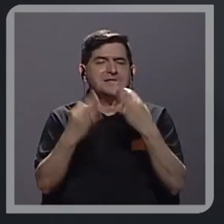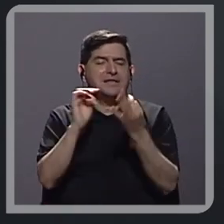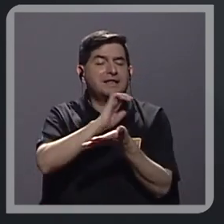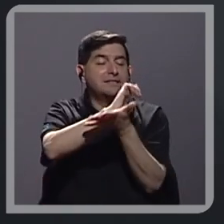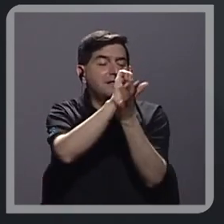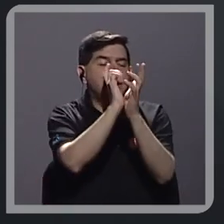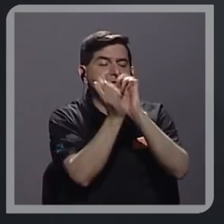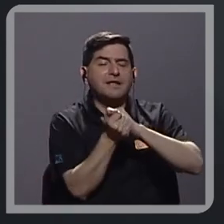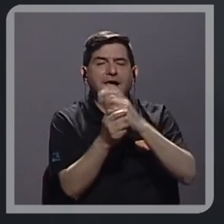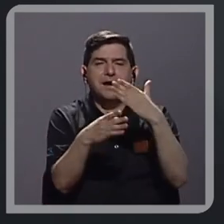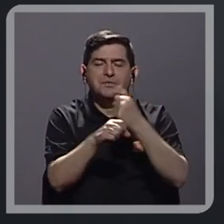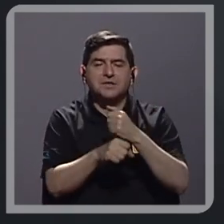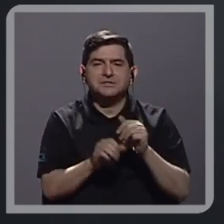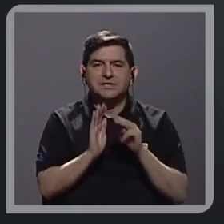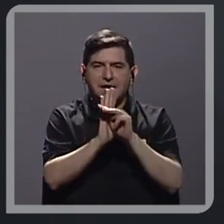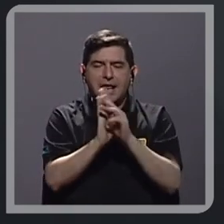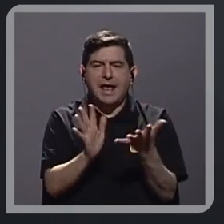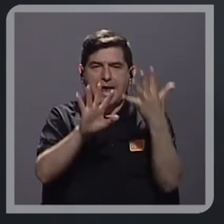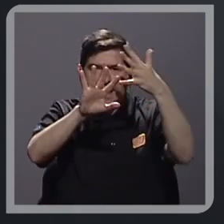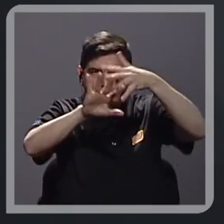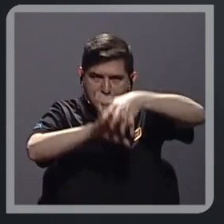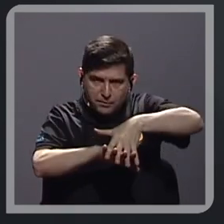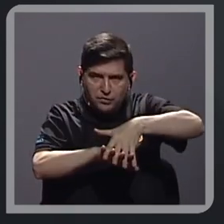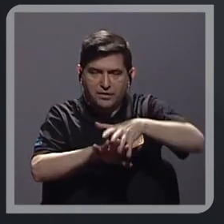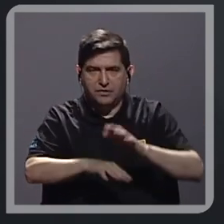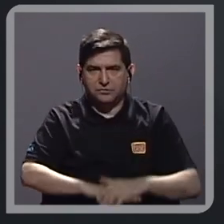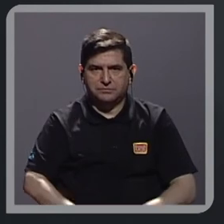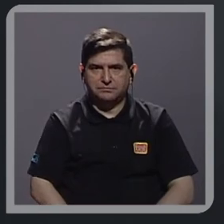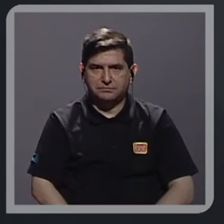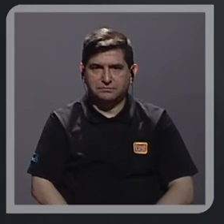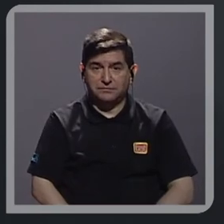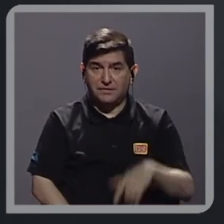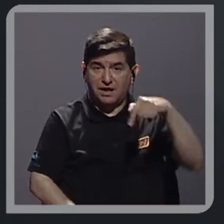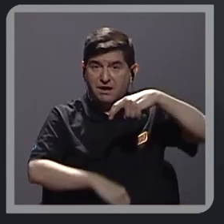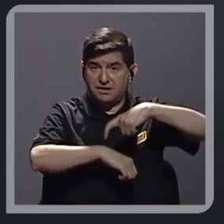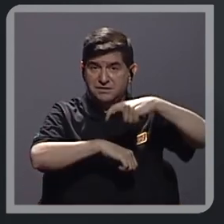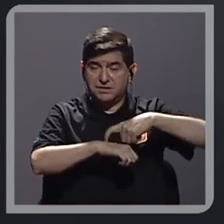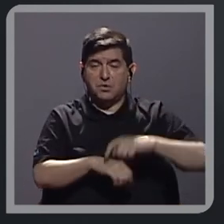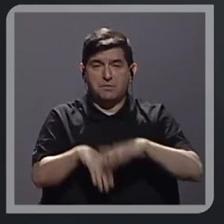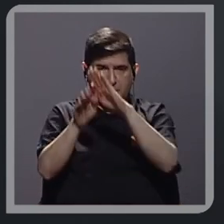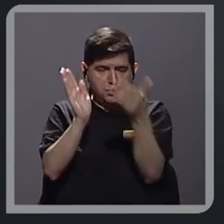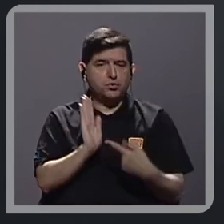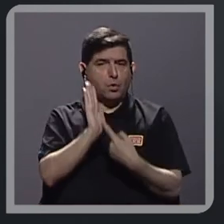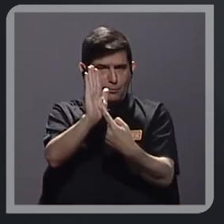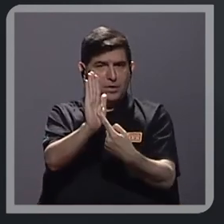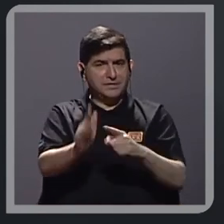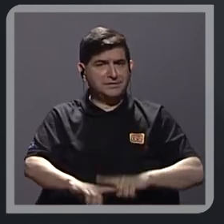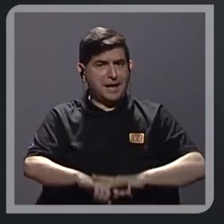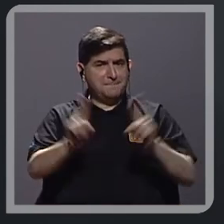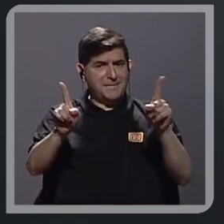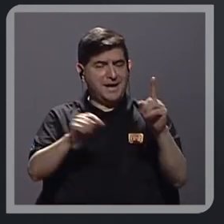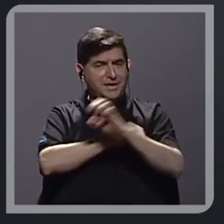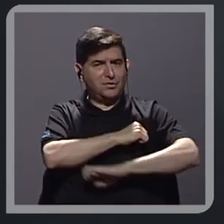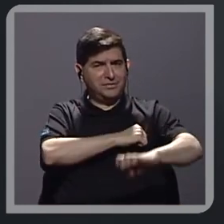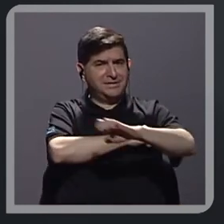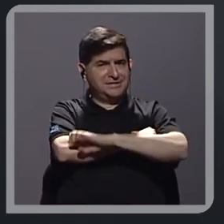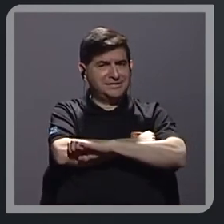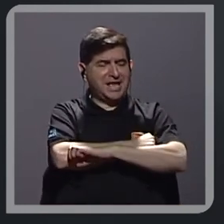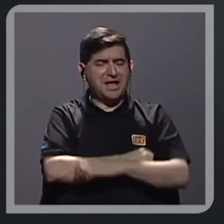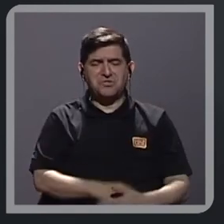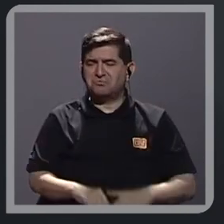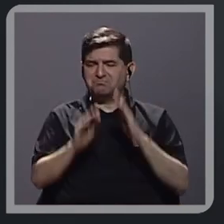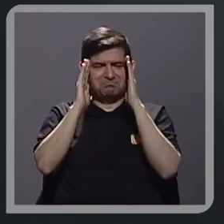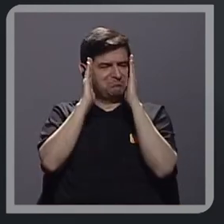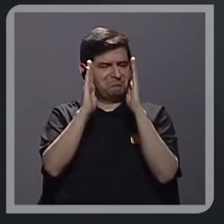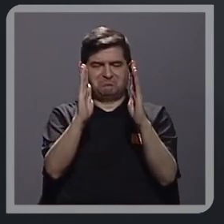adaptarse en este modelo de integración que hoy por hoy la contraria lo presenta pero que el estado poca